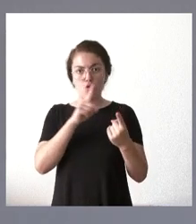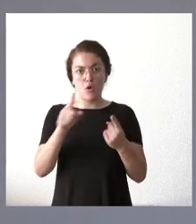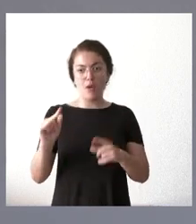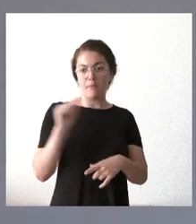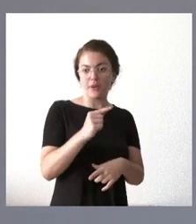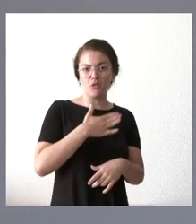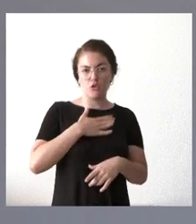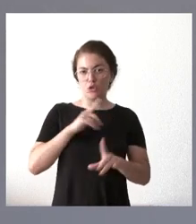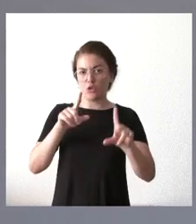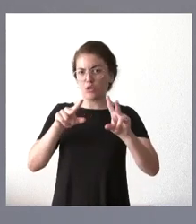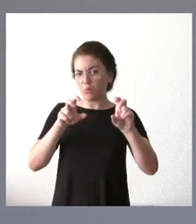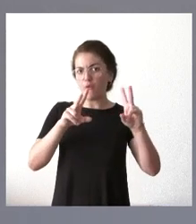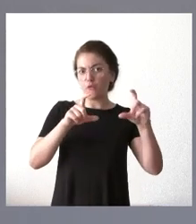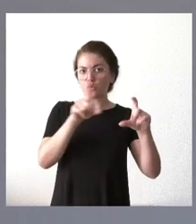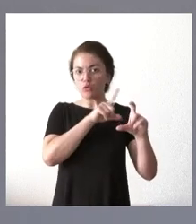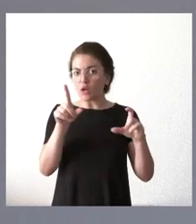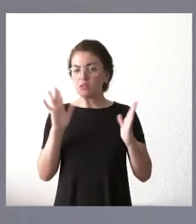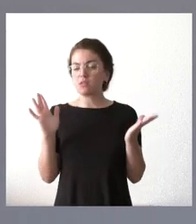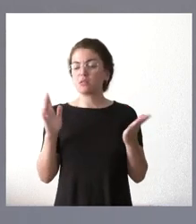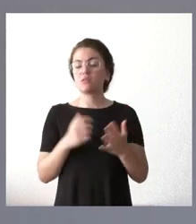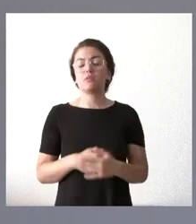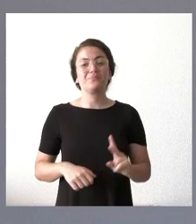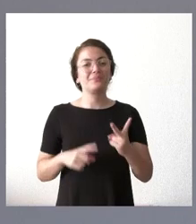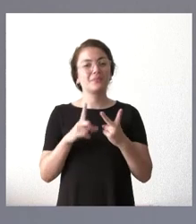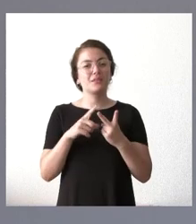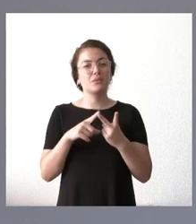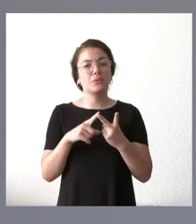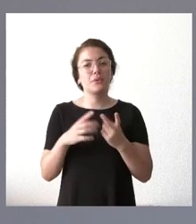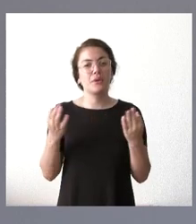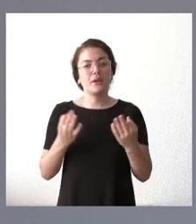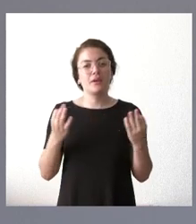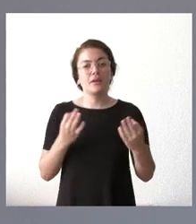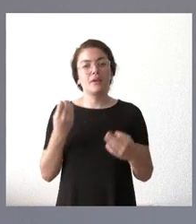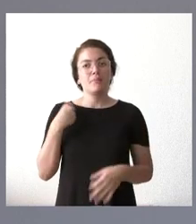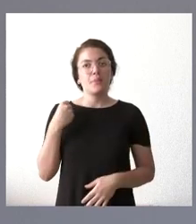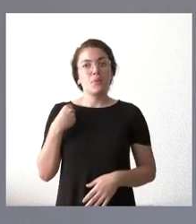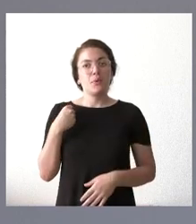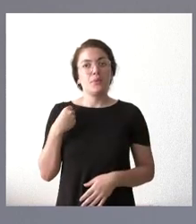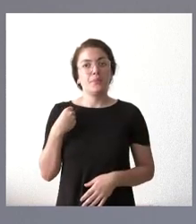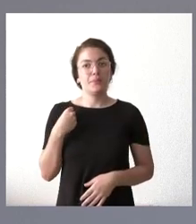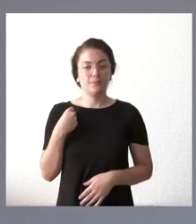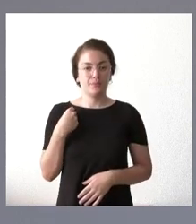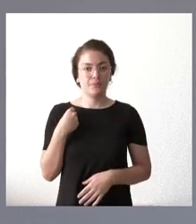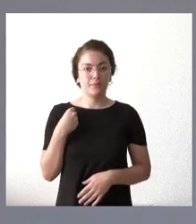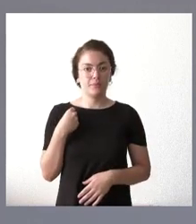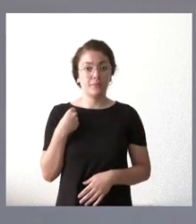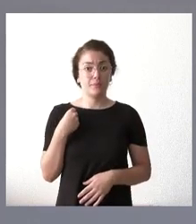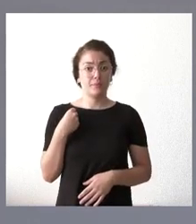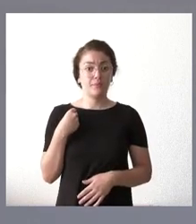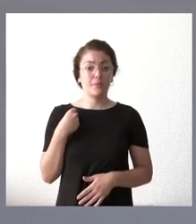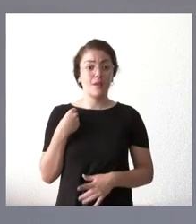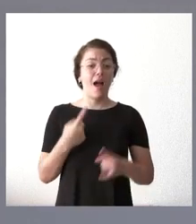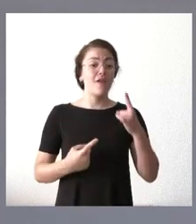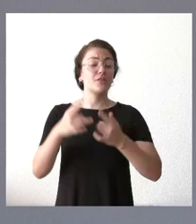seguridad. Eso sí que ha quedado muy claro. Y, en segundo lugar, como le digo, a veces cuando un responsable